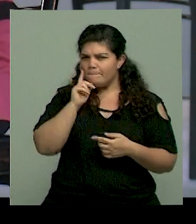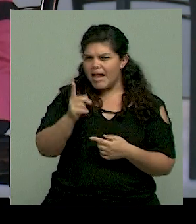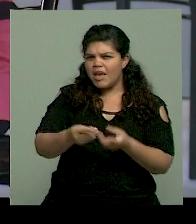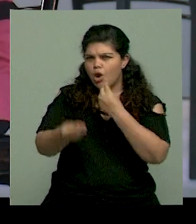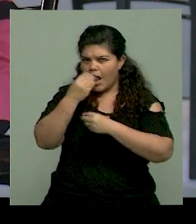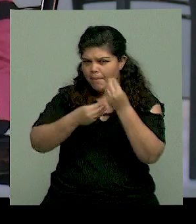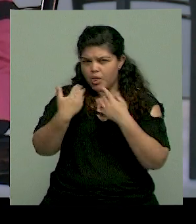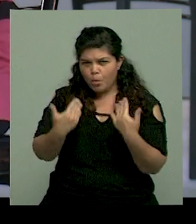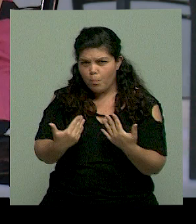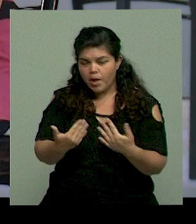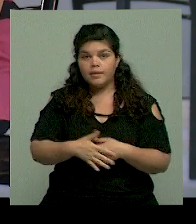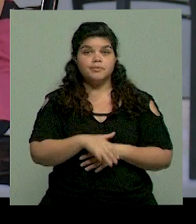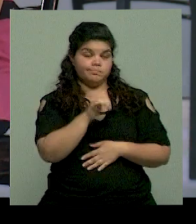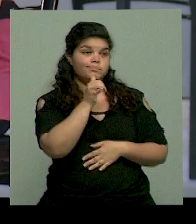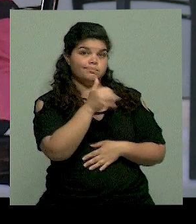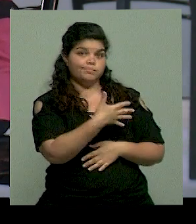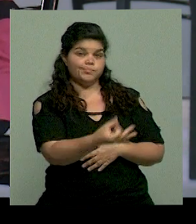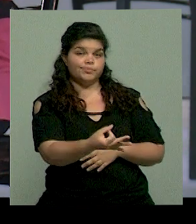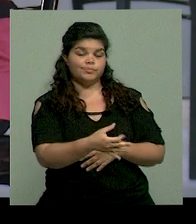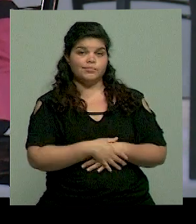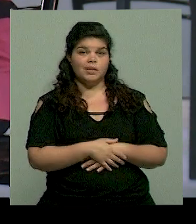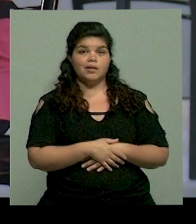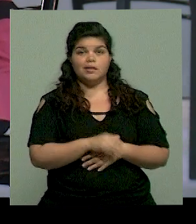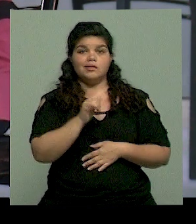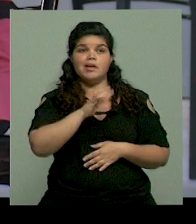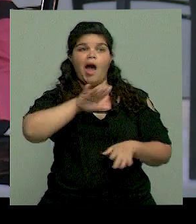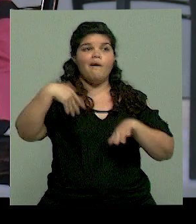mucha influencia externa, así que sí.